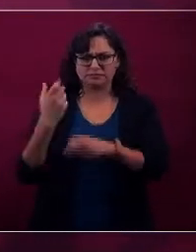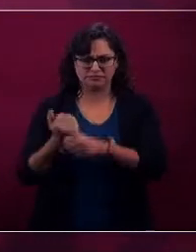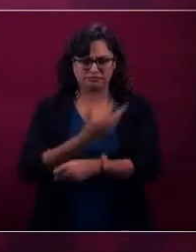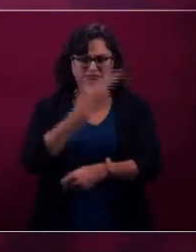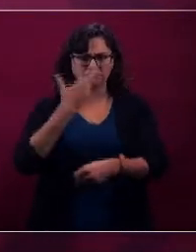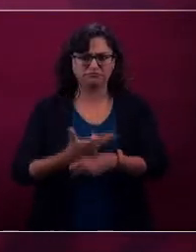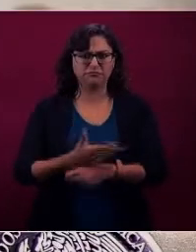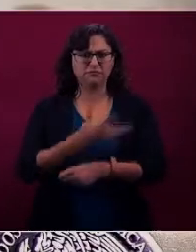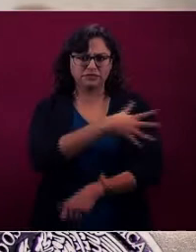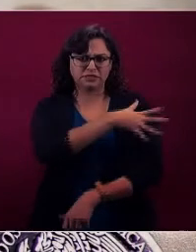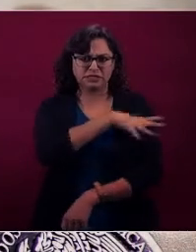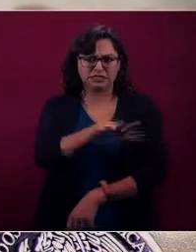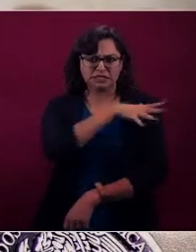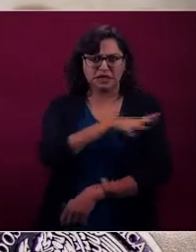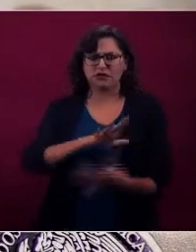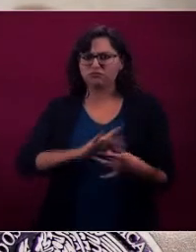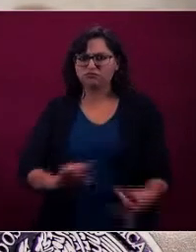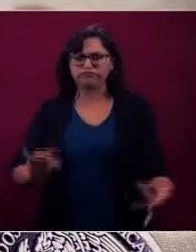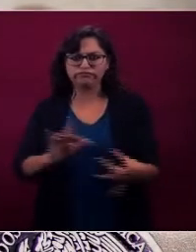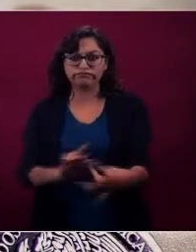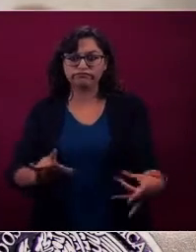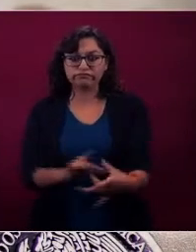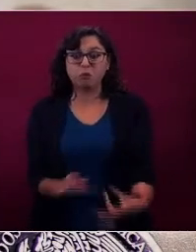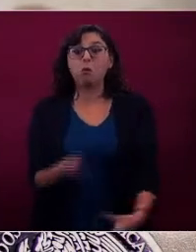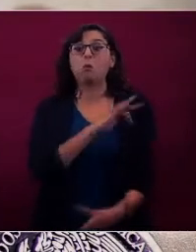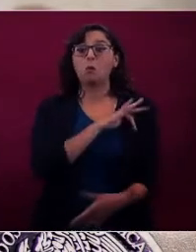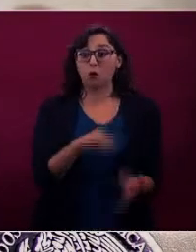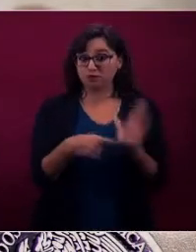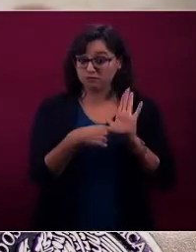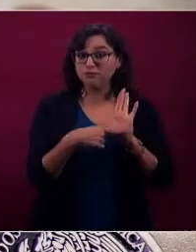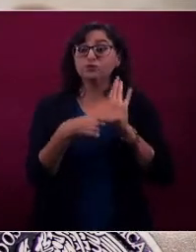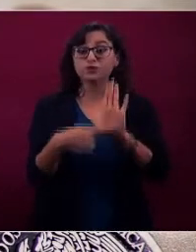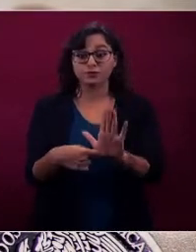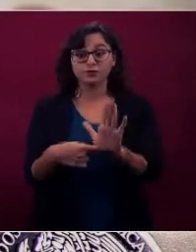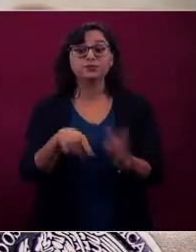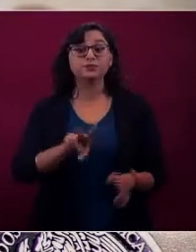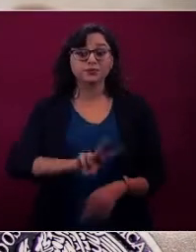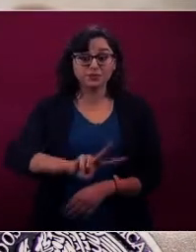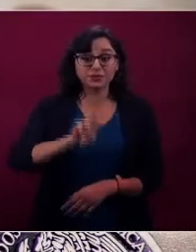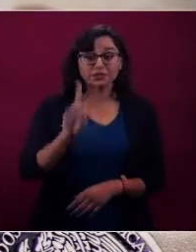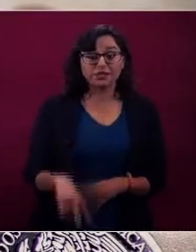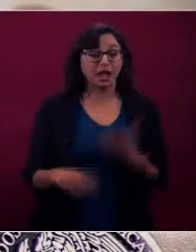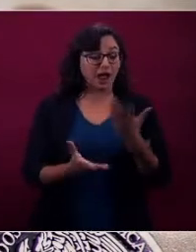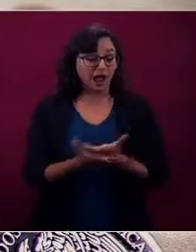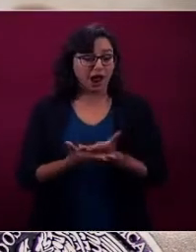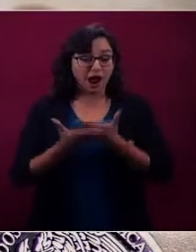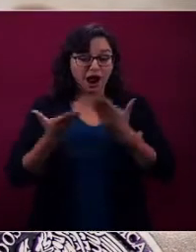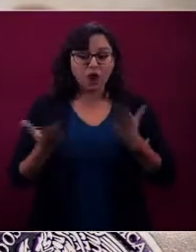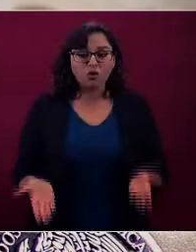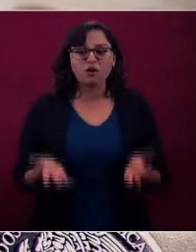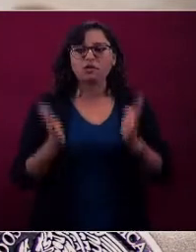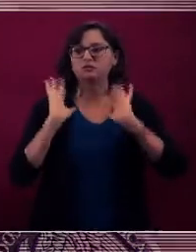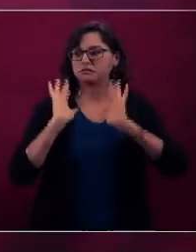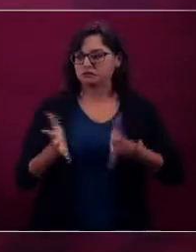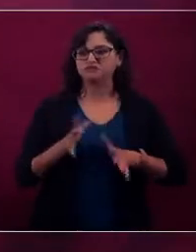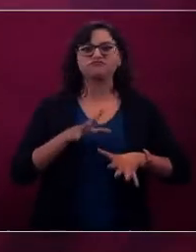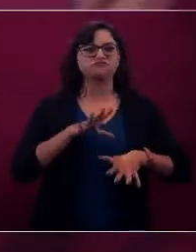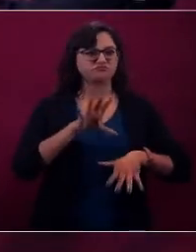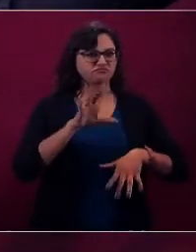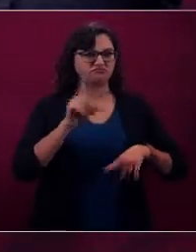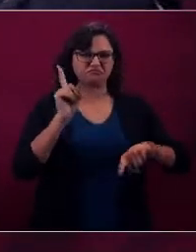De que ahora hay más decomiso